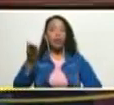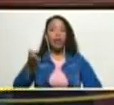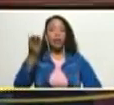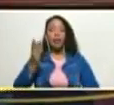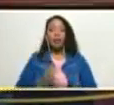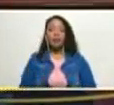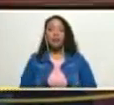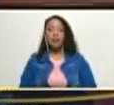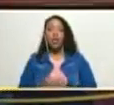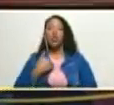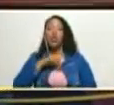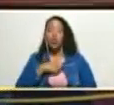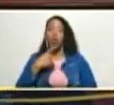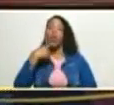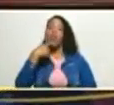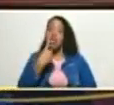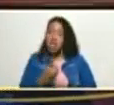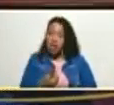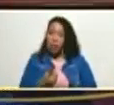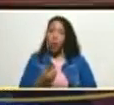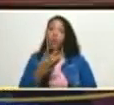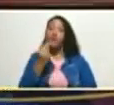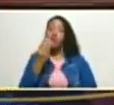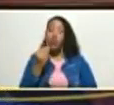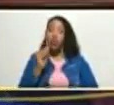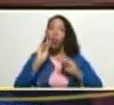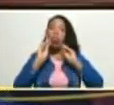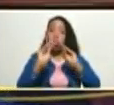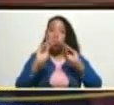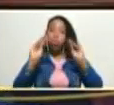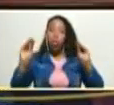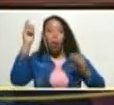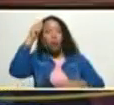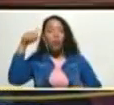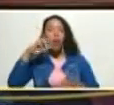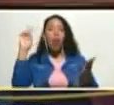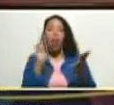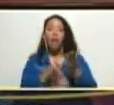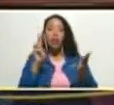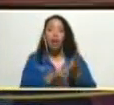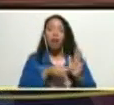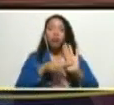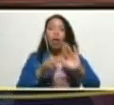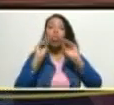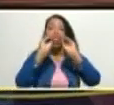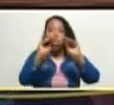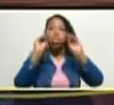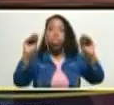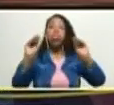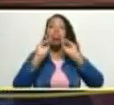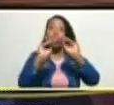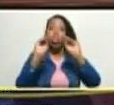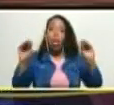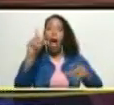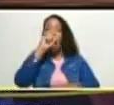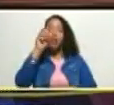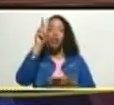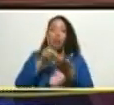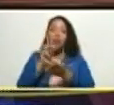lo dijimos bastante le dijimos al pueblo la verdad en el año 2020